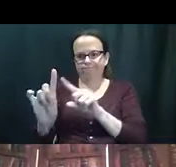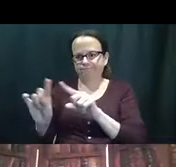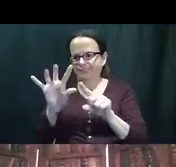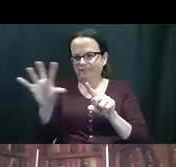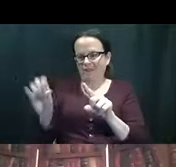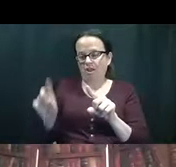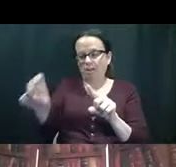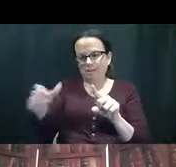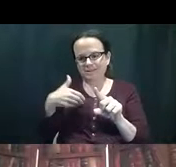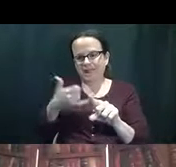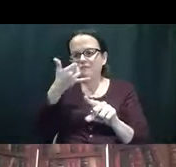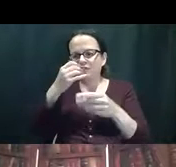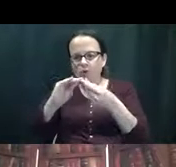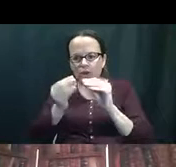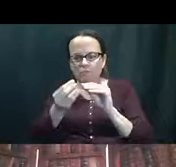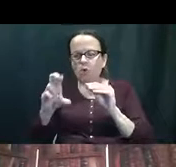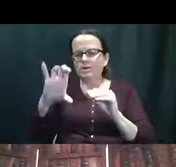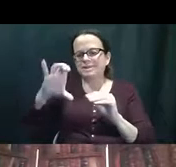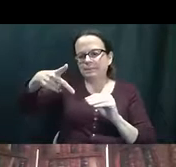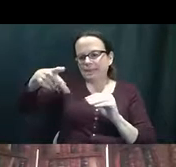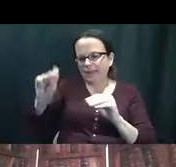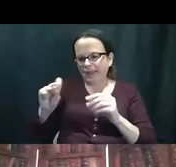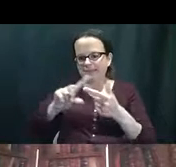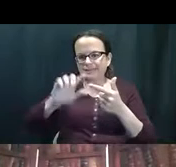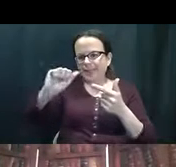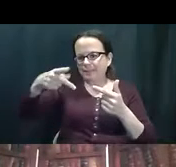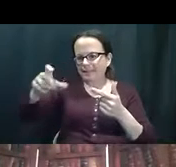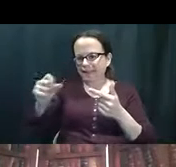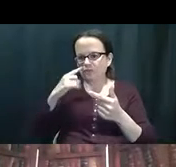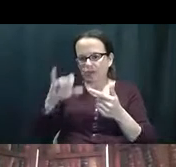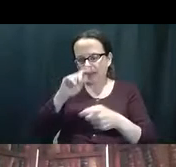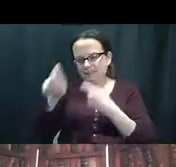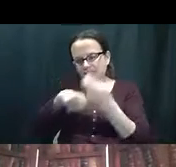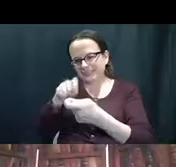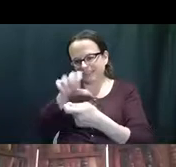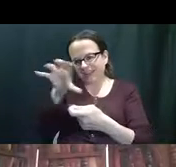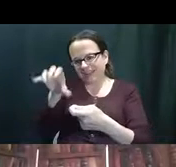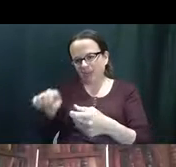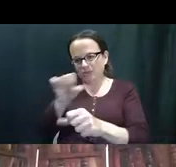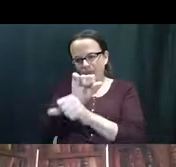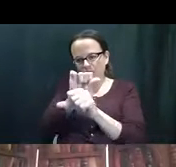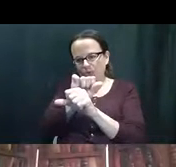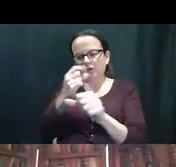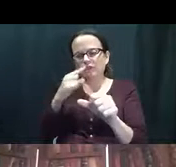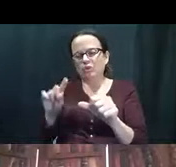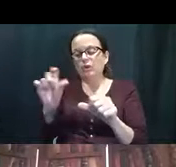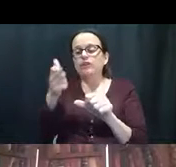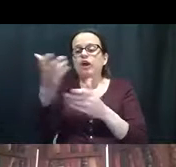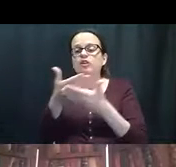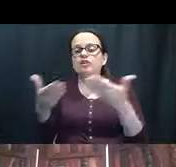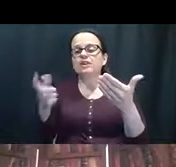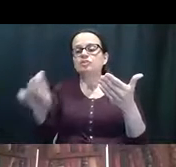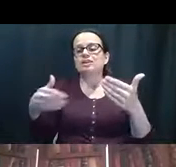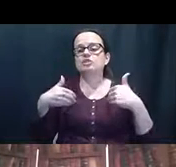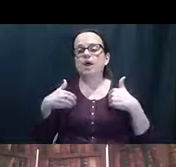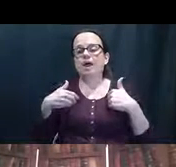Entonces, eh, va a trabajar en diferentes, eh, tiene que tener, eh, los diferentes números telefónicos para